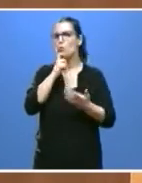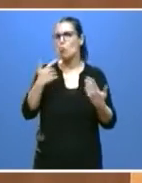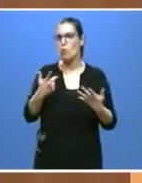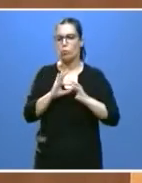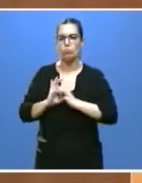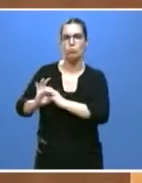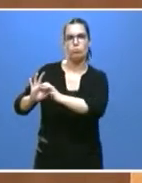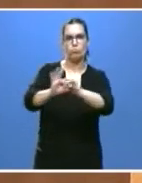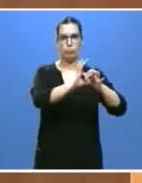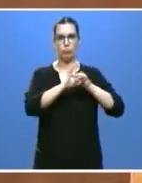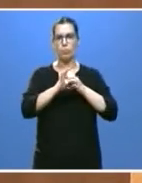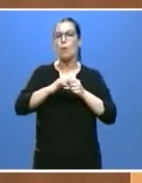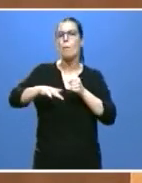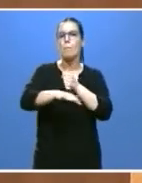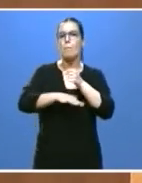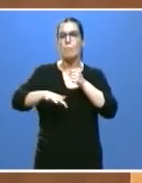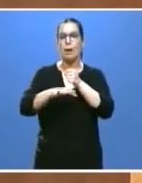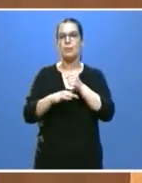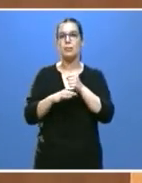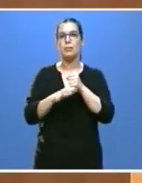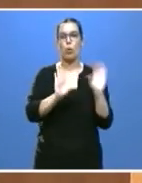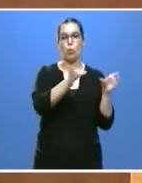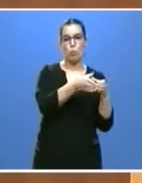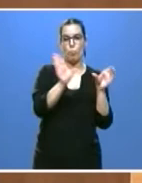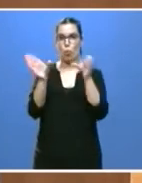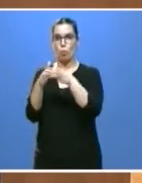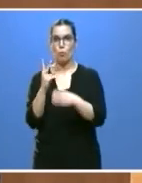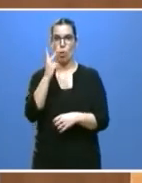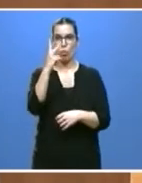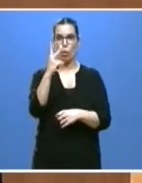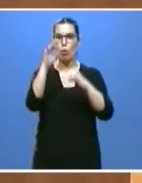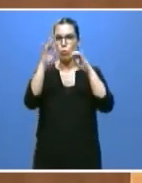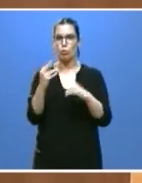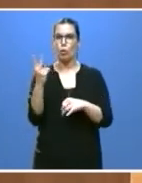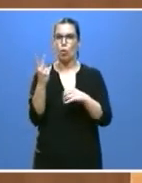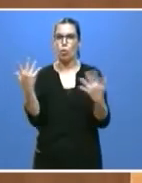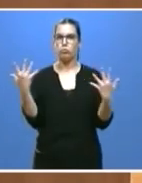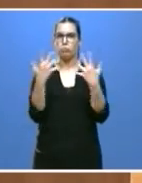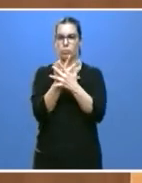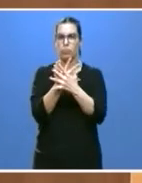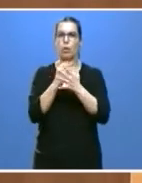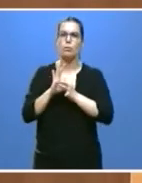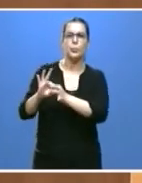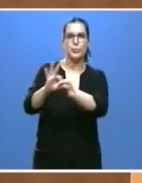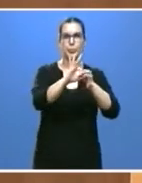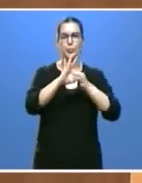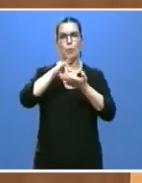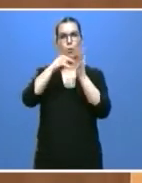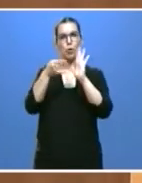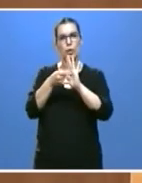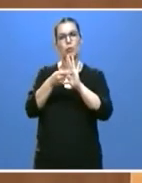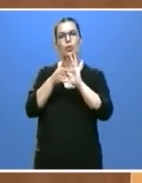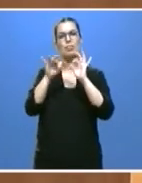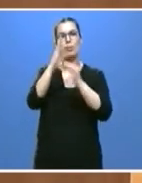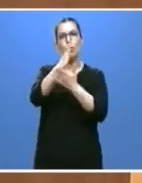en dos fuerzas políticas unidas precisamente en torno a un proyecto conjunto de comunidad que está demostrando